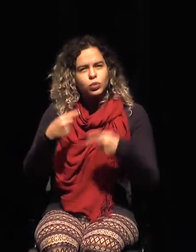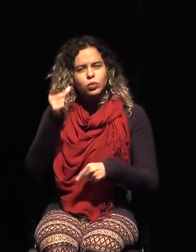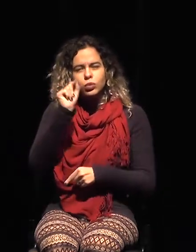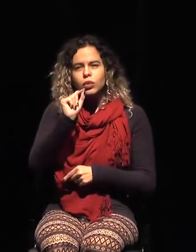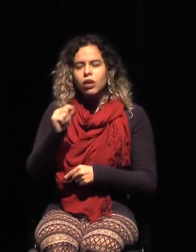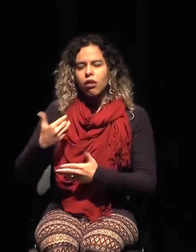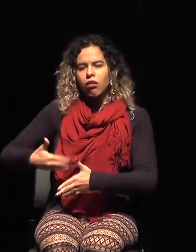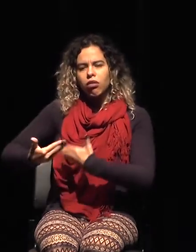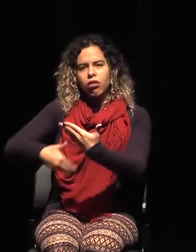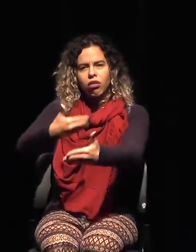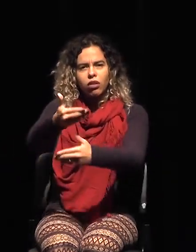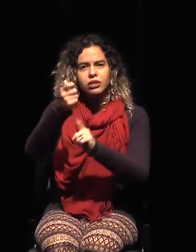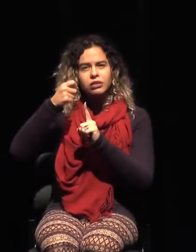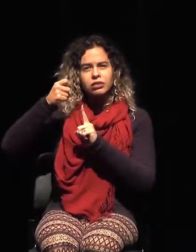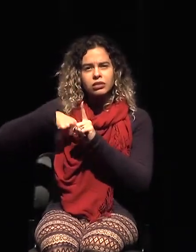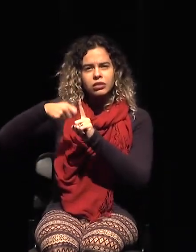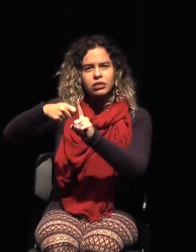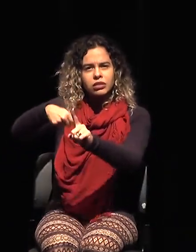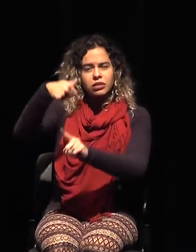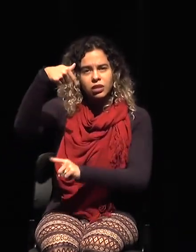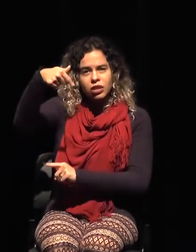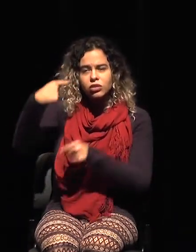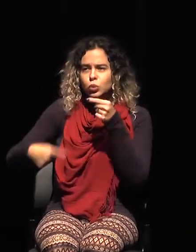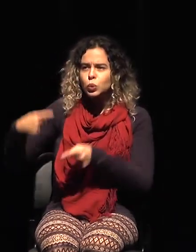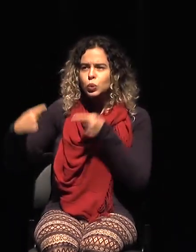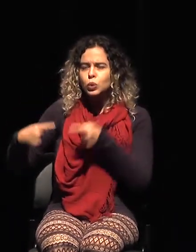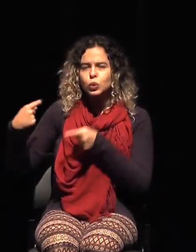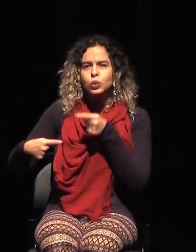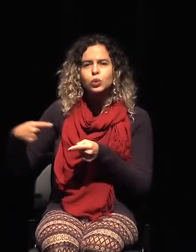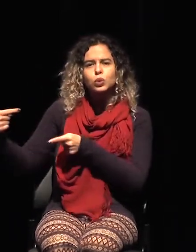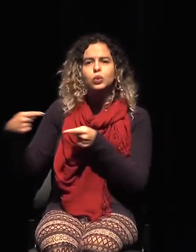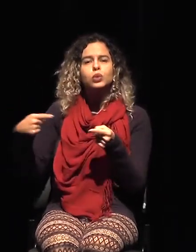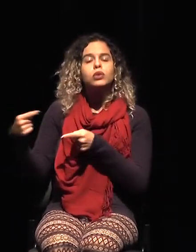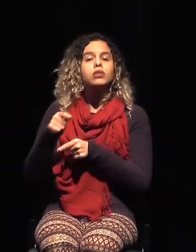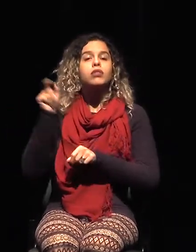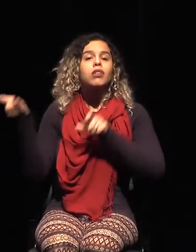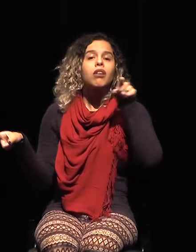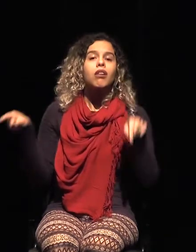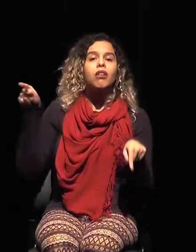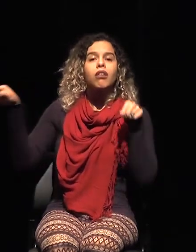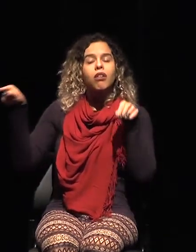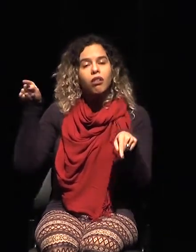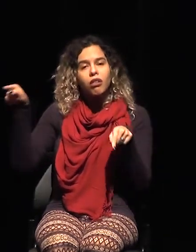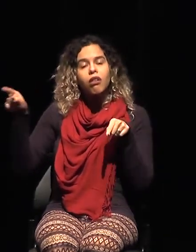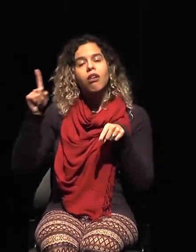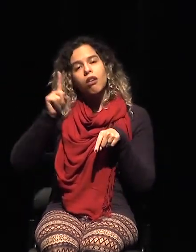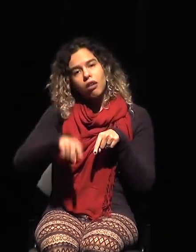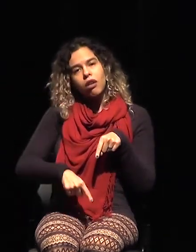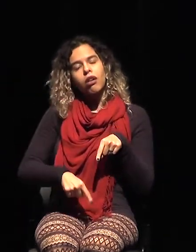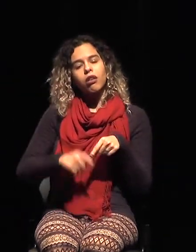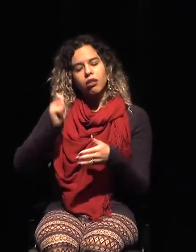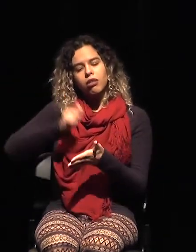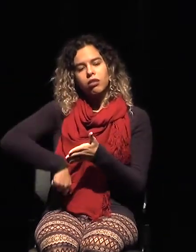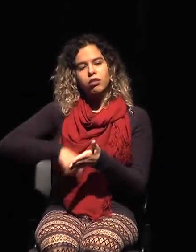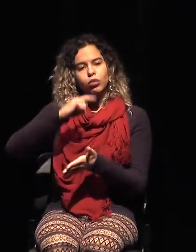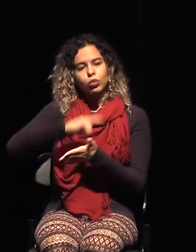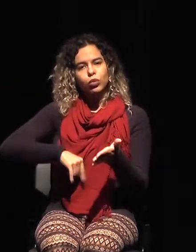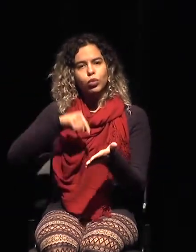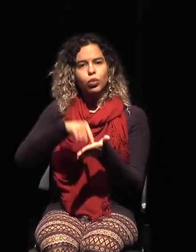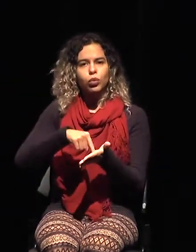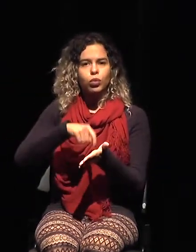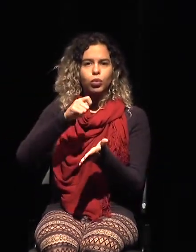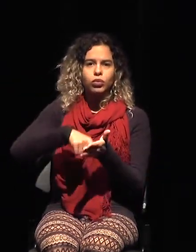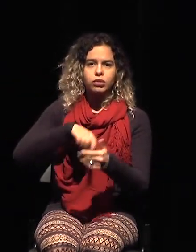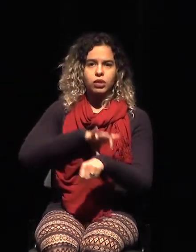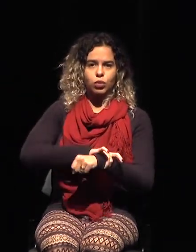se define, se quiere definir quién iba a firmar ese contrato del seguro relativo a esas obras de